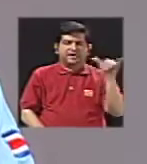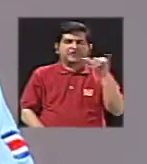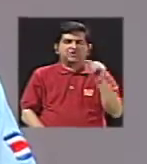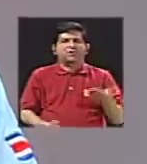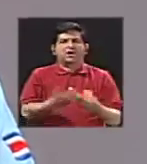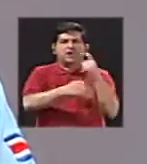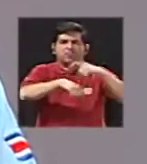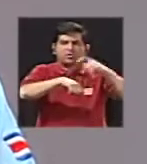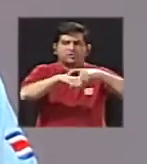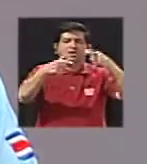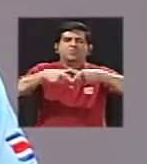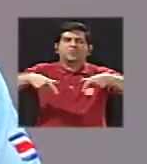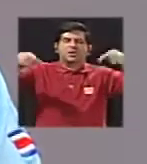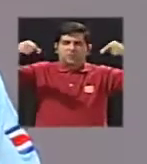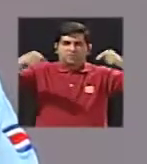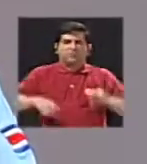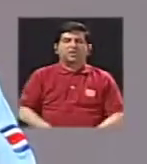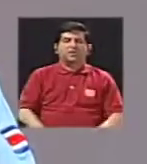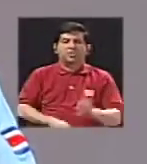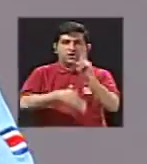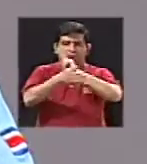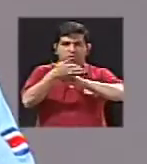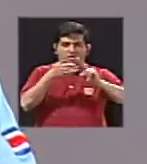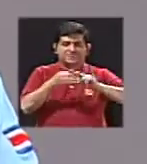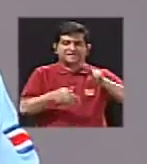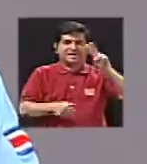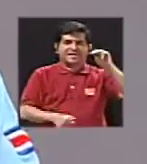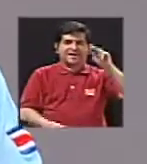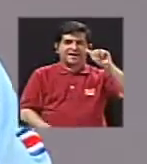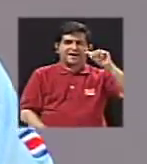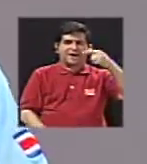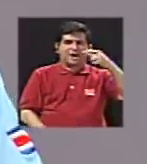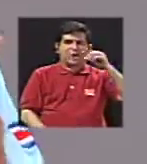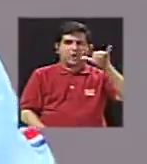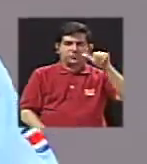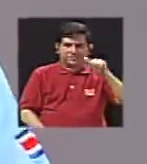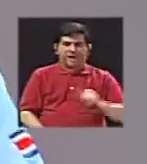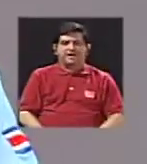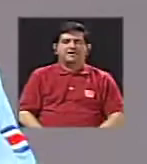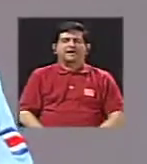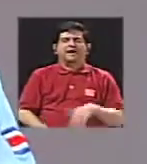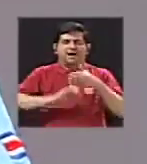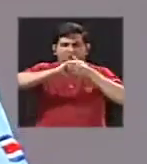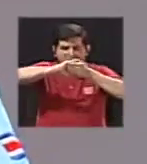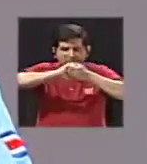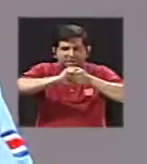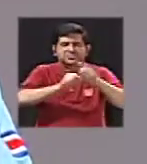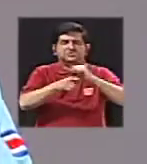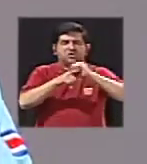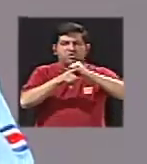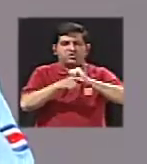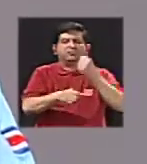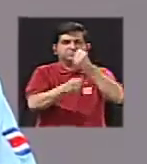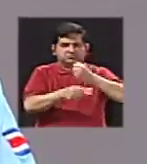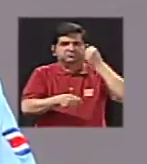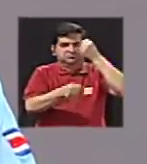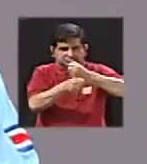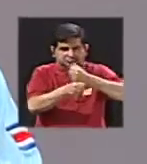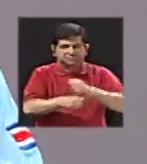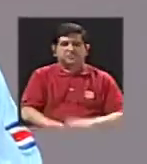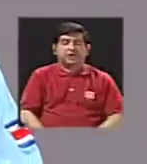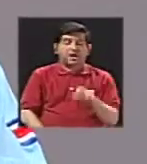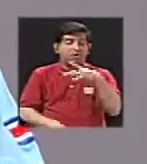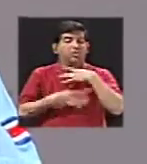recientemente con Japón la universidad de Nagoya estamos haciendo esfuerzos de cooperación de capacitación que están pues